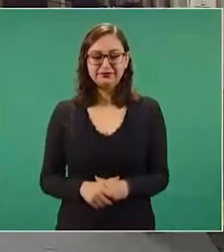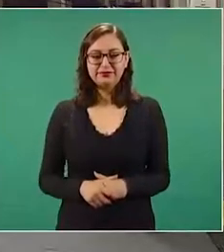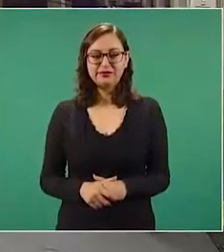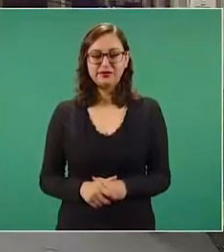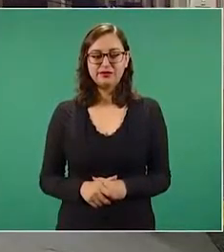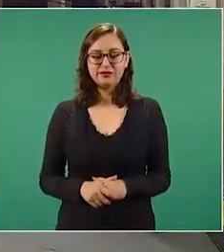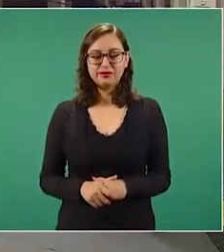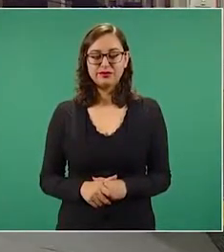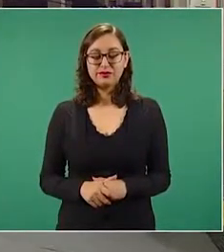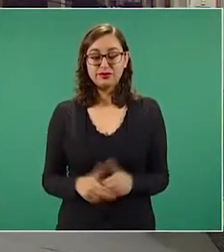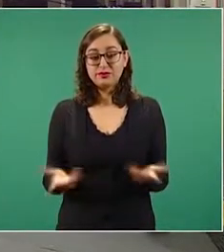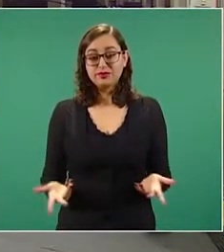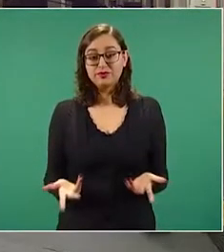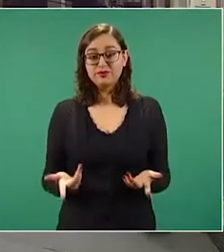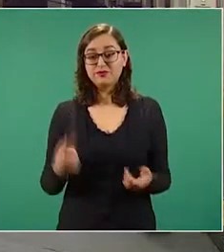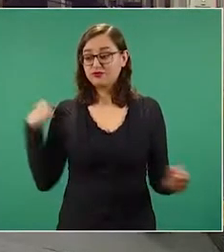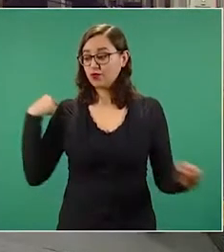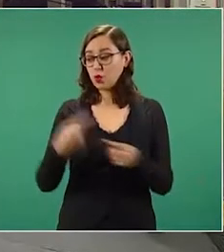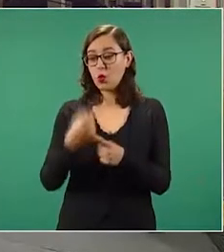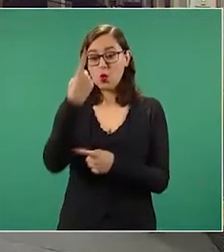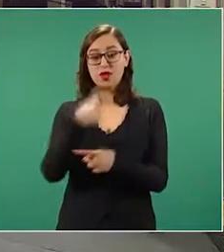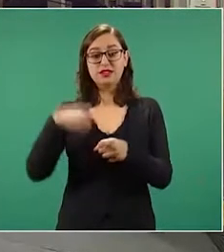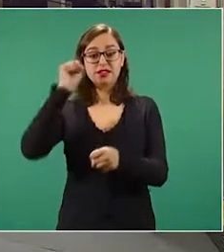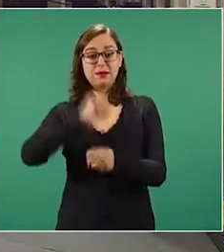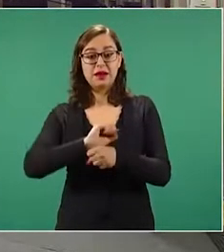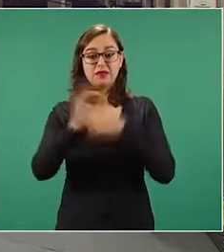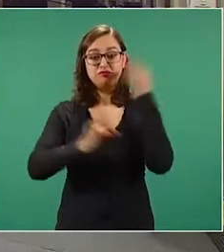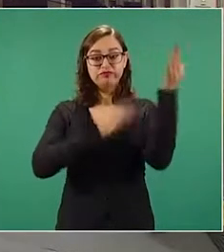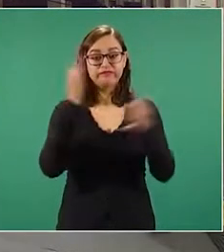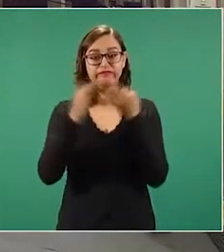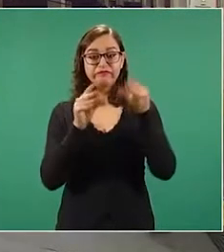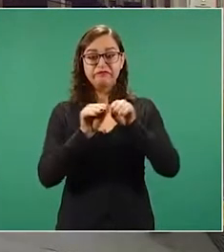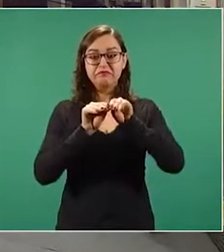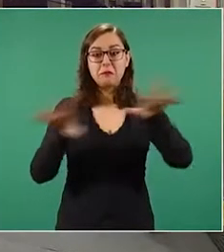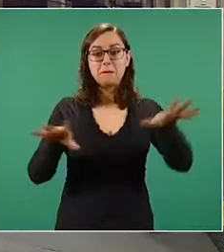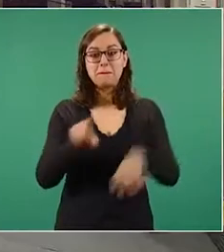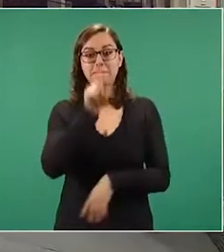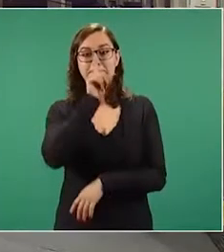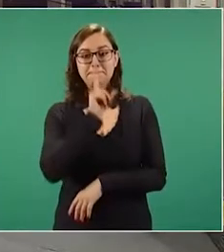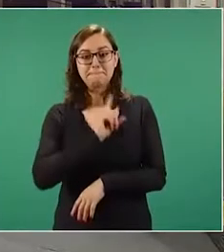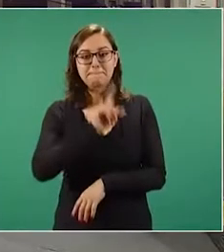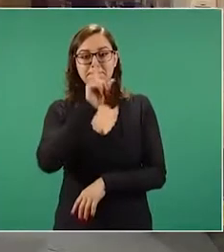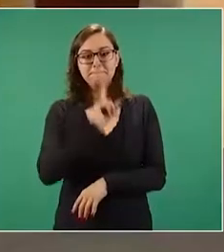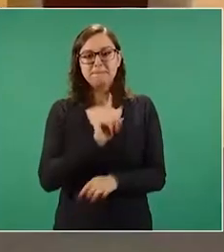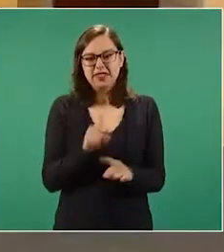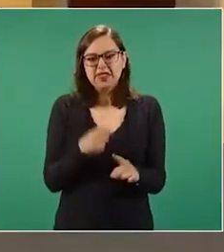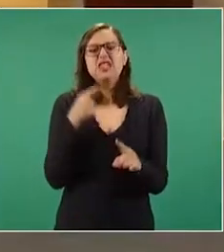¿Quién es quién en las mentiras de las hermanas? Vamos a verlo, a los Pinocho.